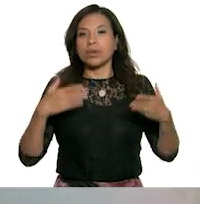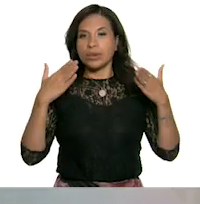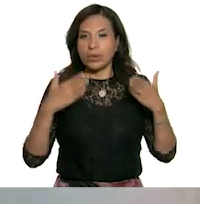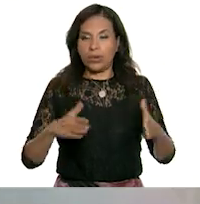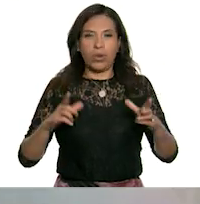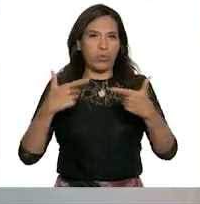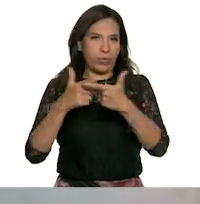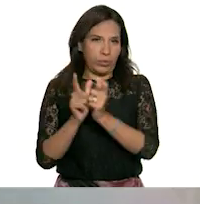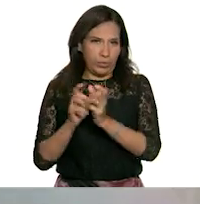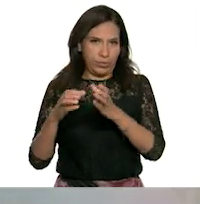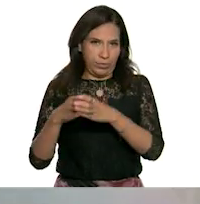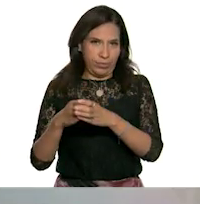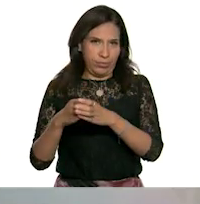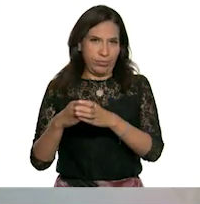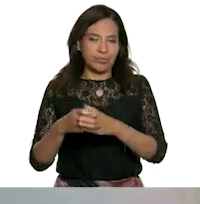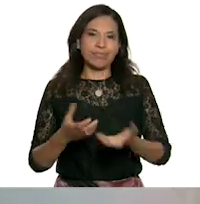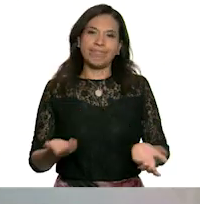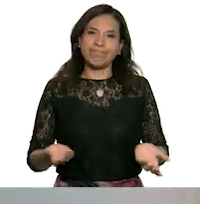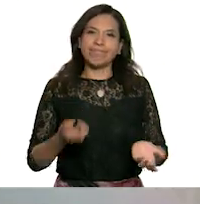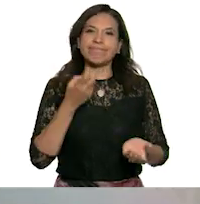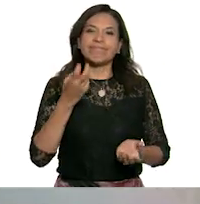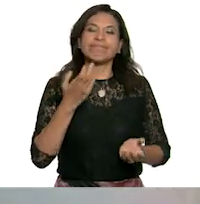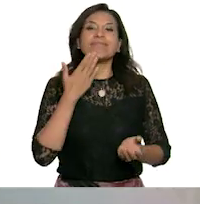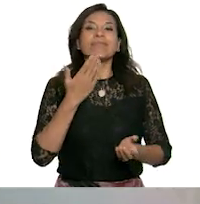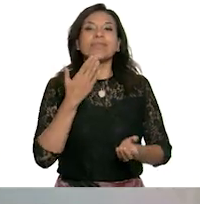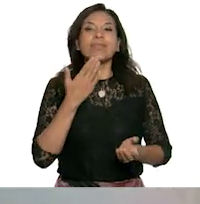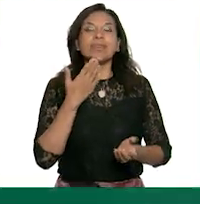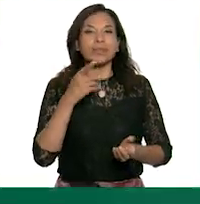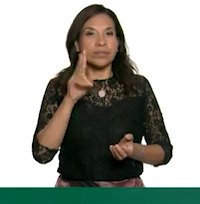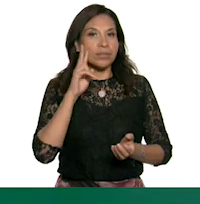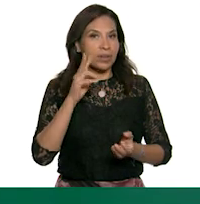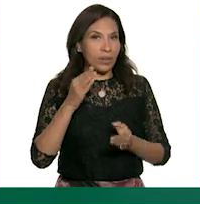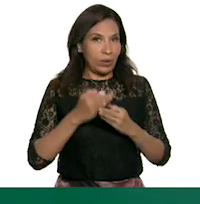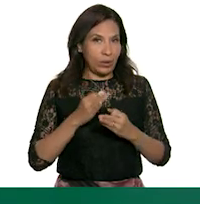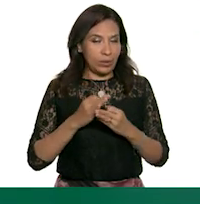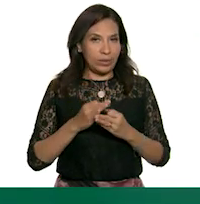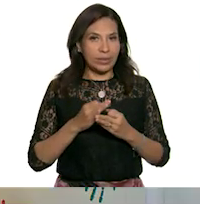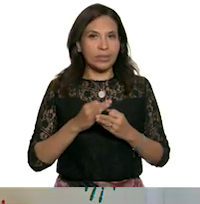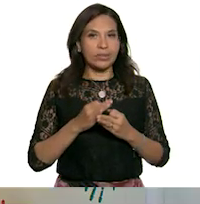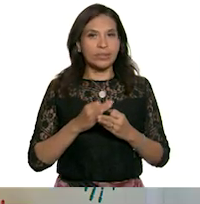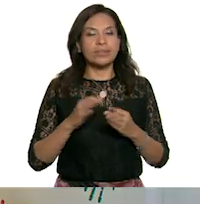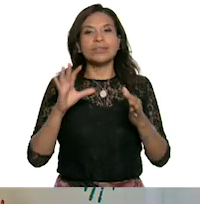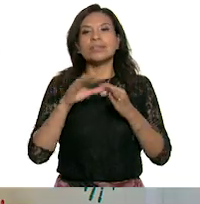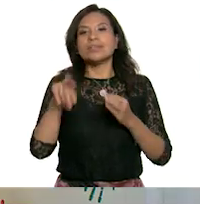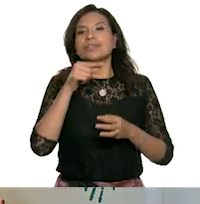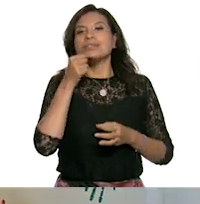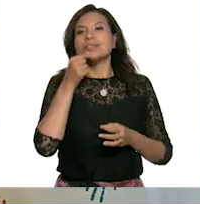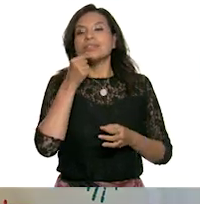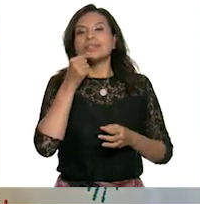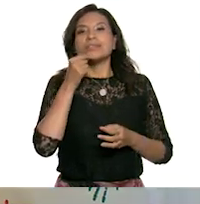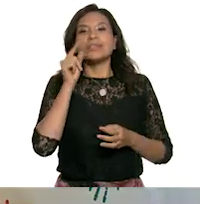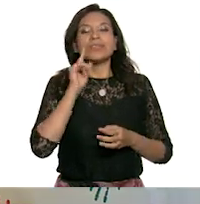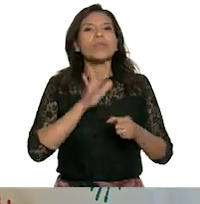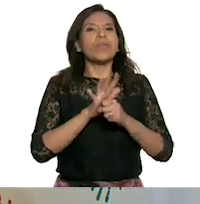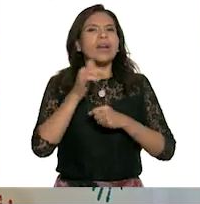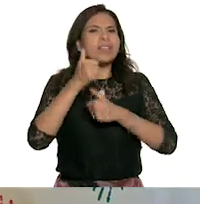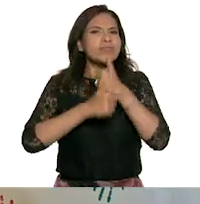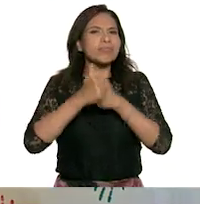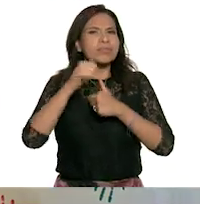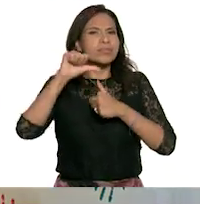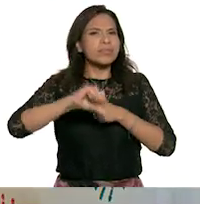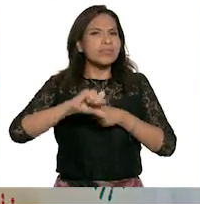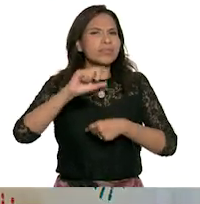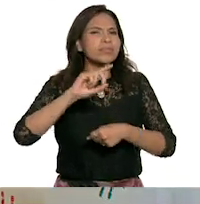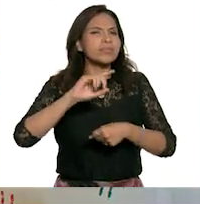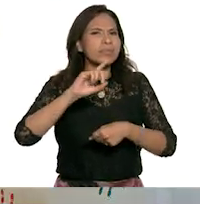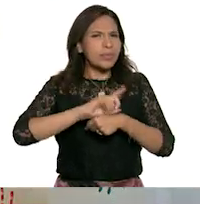como colectiva Ok Muy bien ¿Qué te parece si ahora les decimos a los niños y las niñas cuál es el reto de la clase